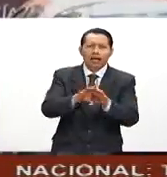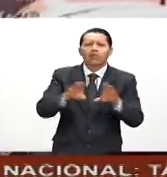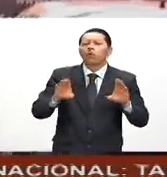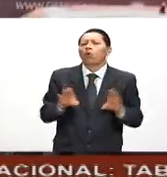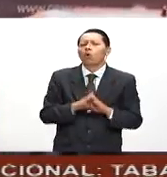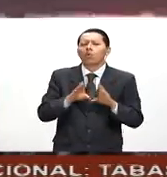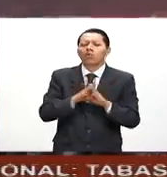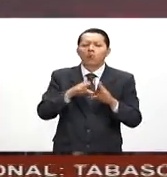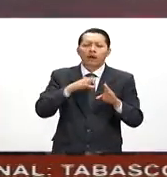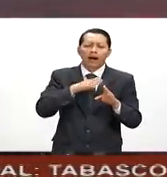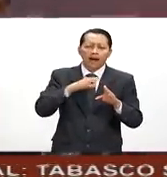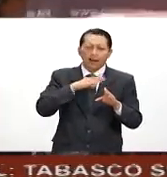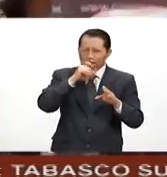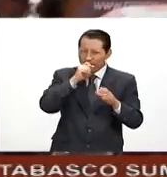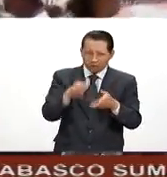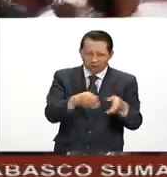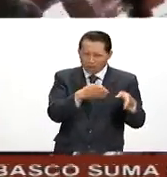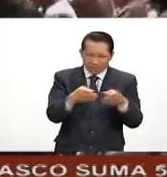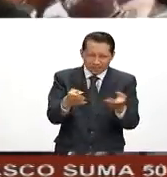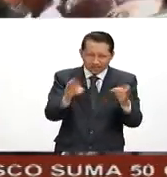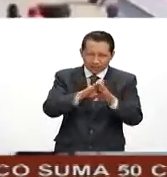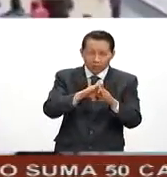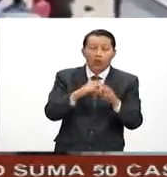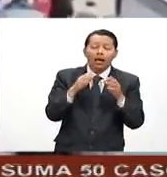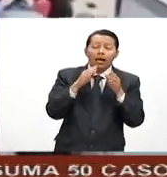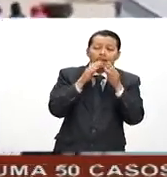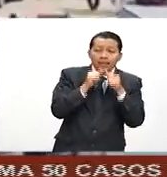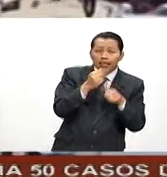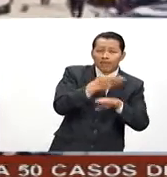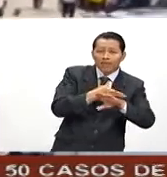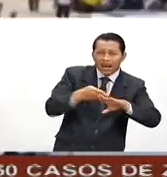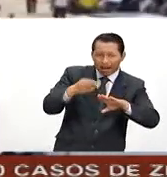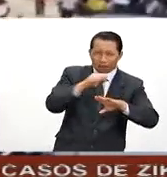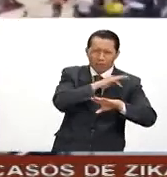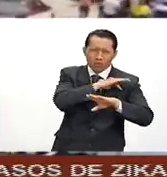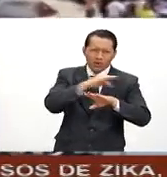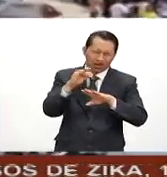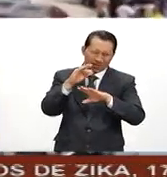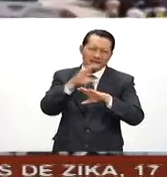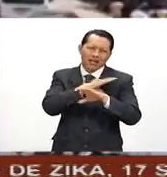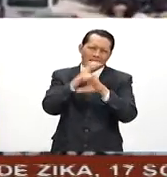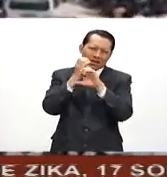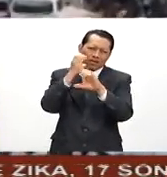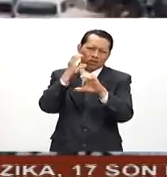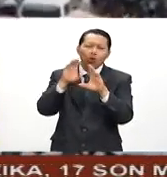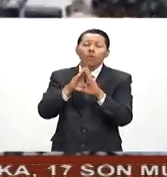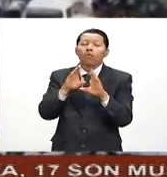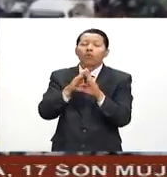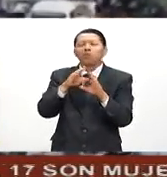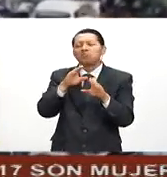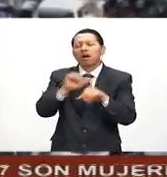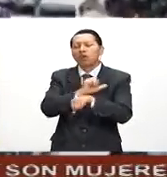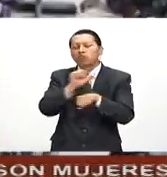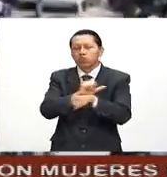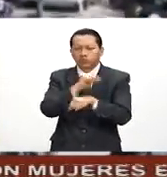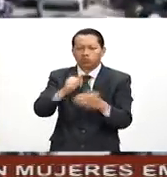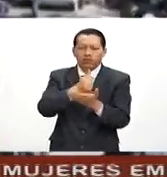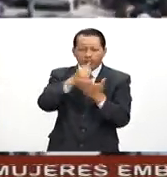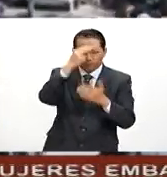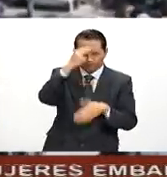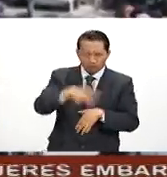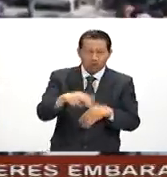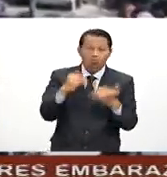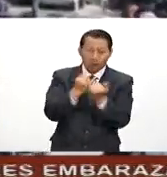accesos a la capital del estado. En Hacienda Blanca, por donde ingresan los vehículos procedentes de la Ciudad de México, retuvieron camiones